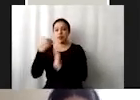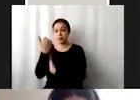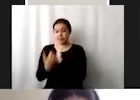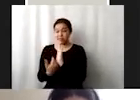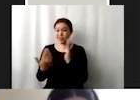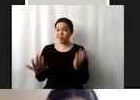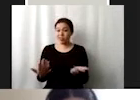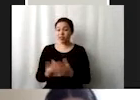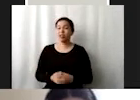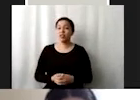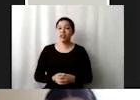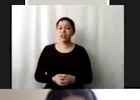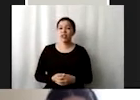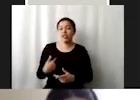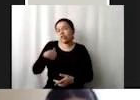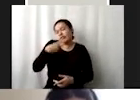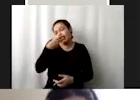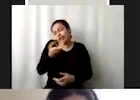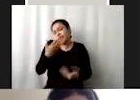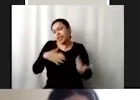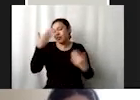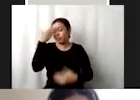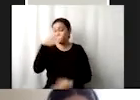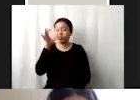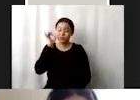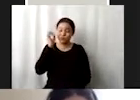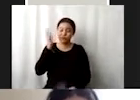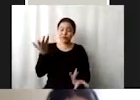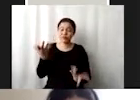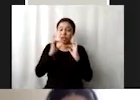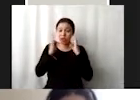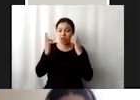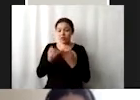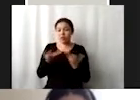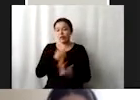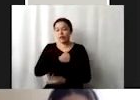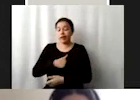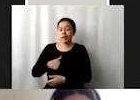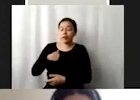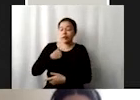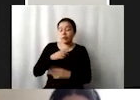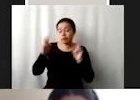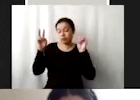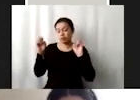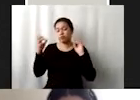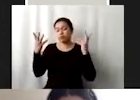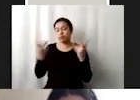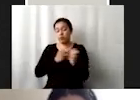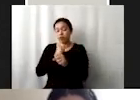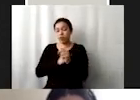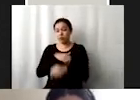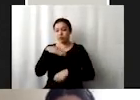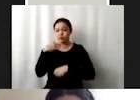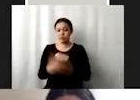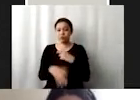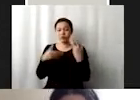ustedes no se los tengo que decir saben cómo estamos desgraciadamente en ese tema poner fin al maltrato la explotación